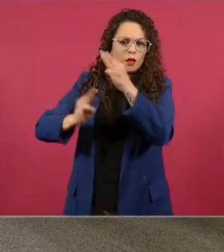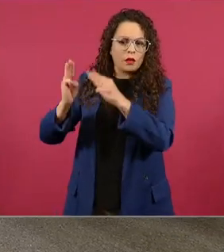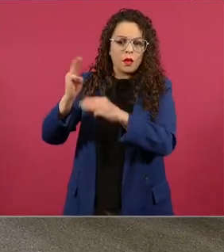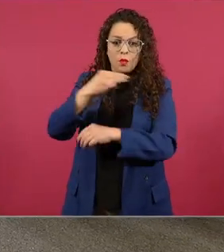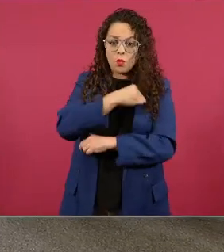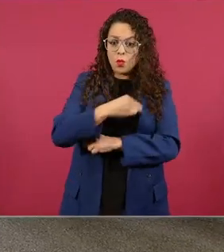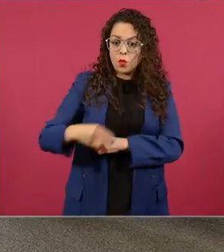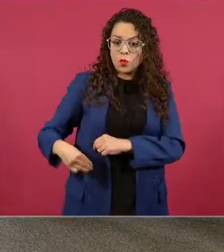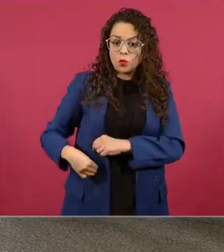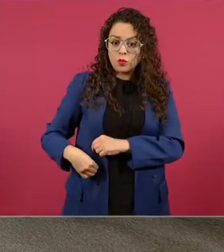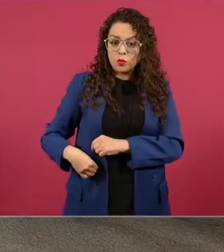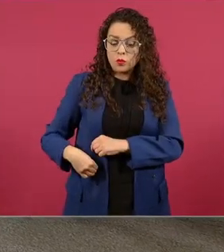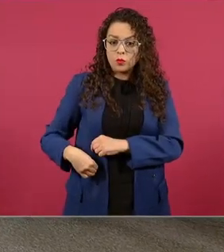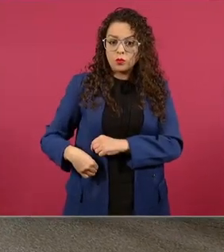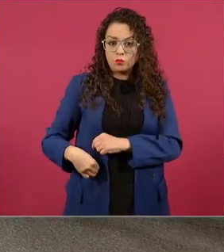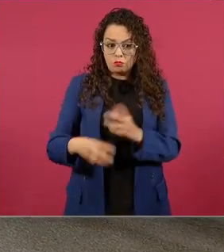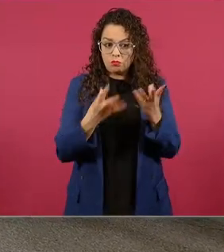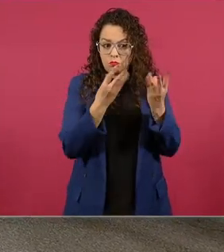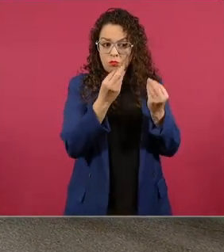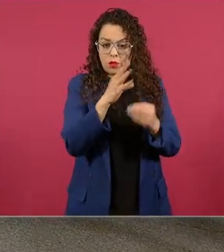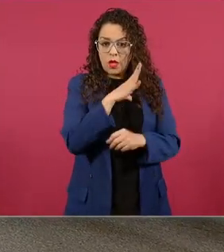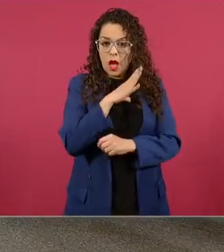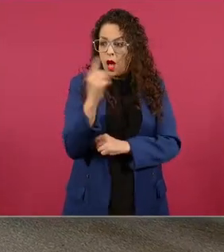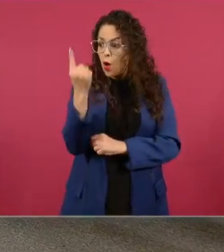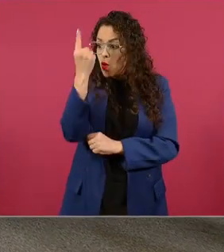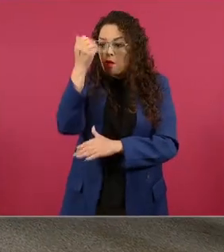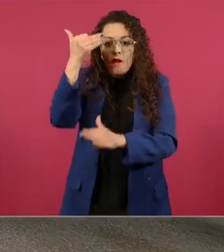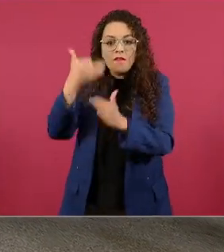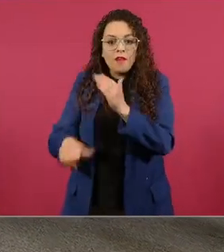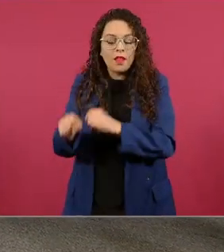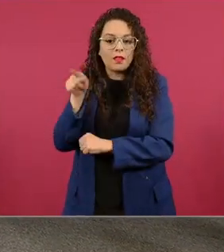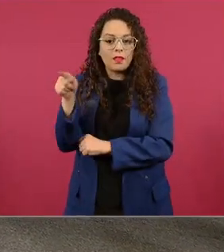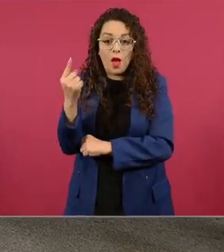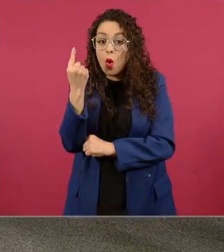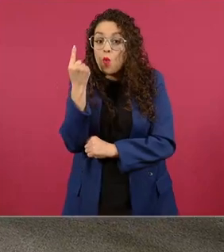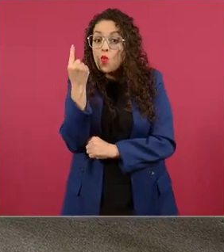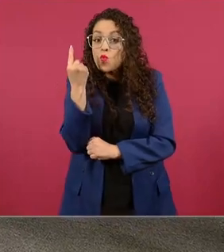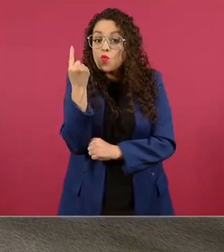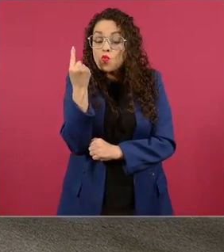hay uno que no tiene de la montaña